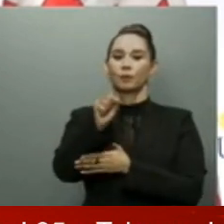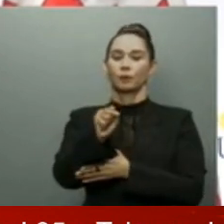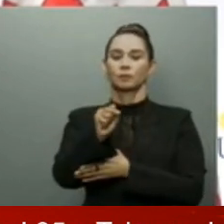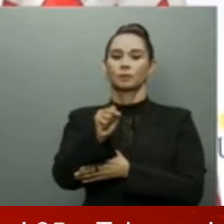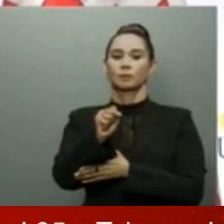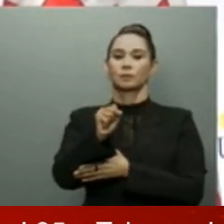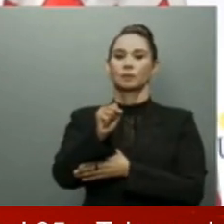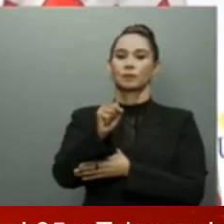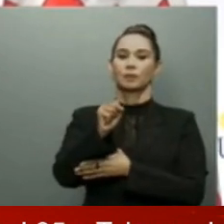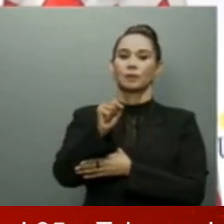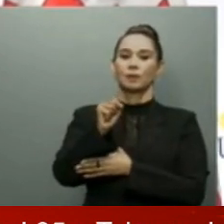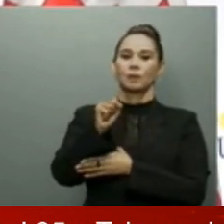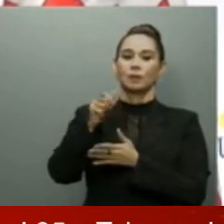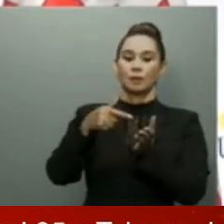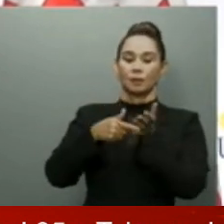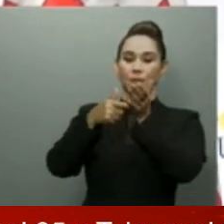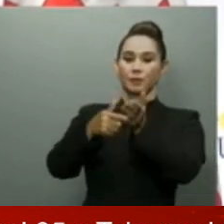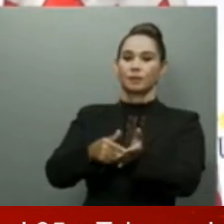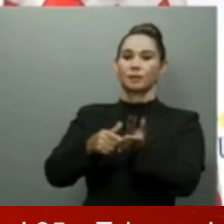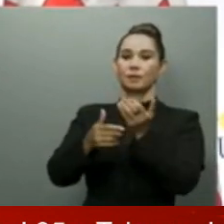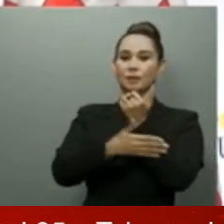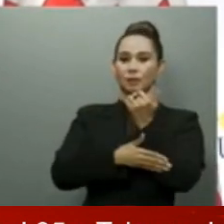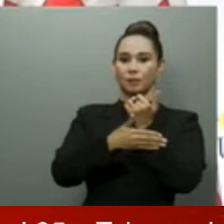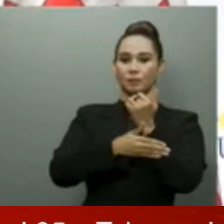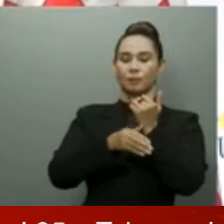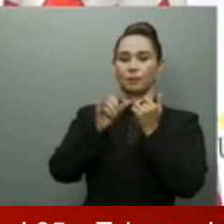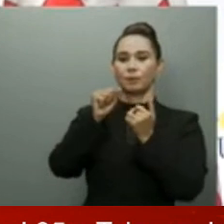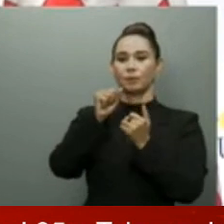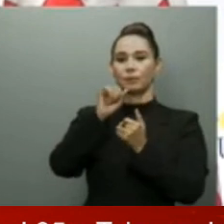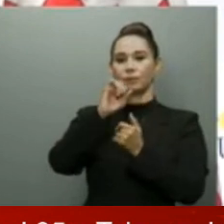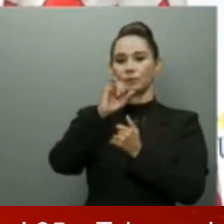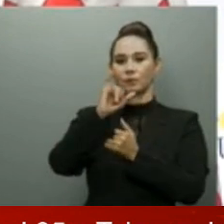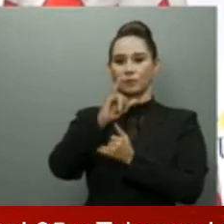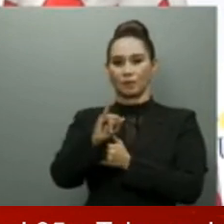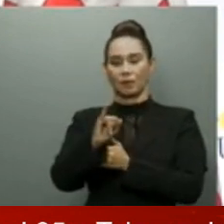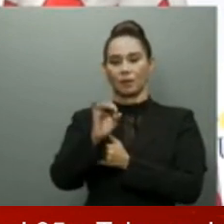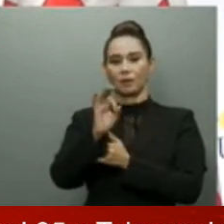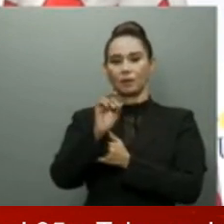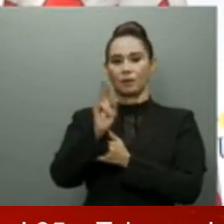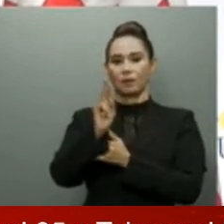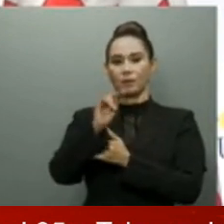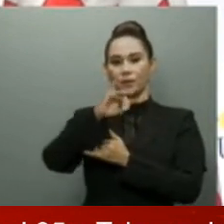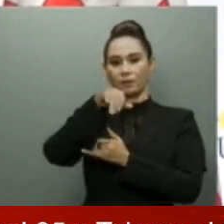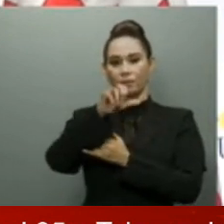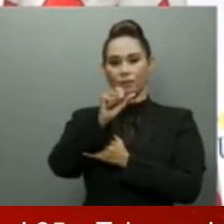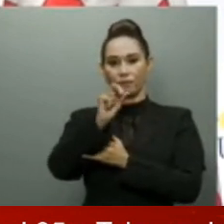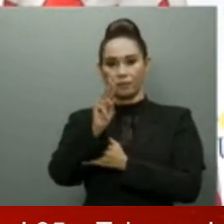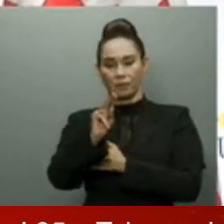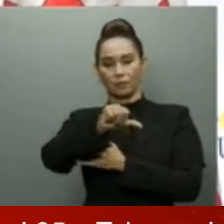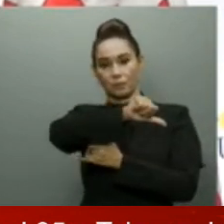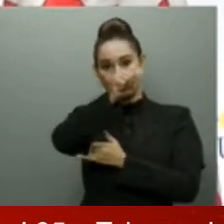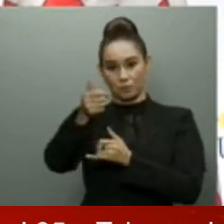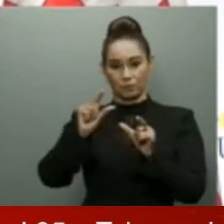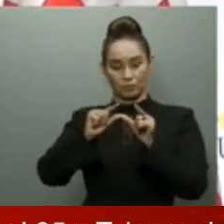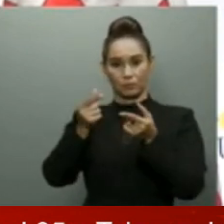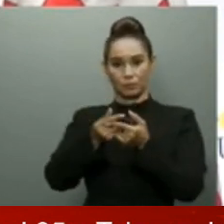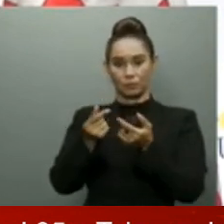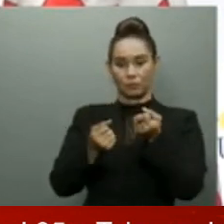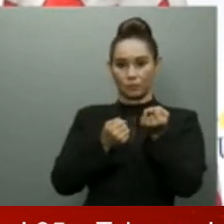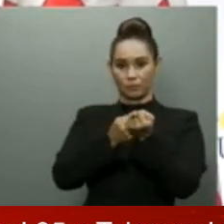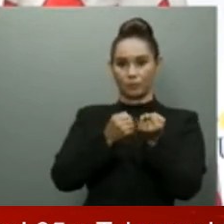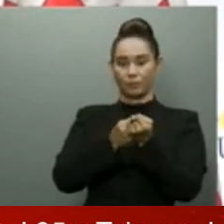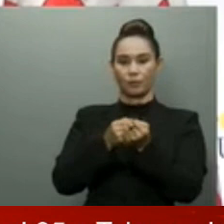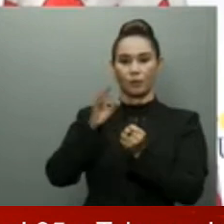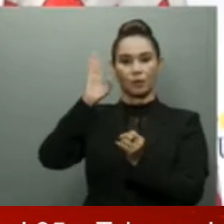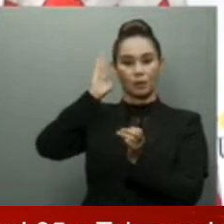embajadora Laura Fasa a USAI a Finju la demás agencia de cooperación internacional los expositores internacionales y